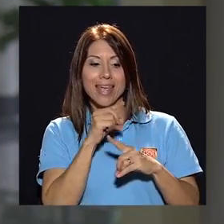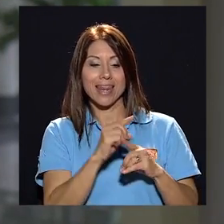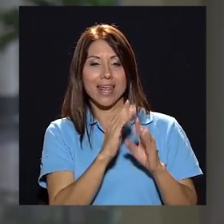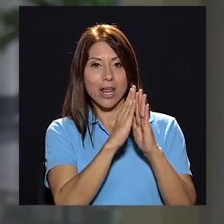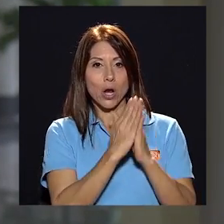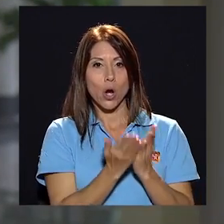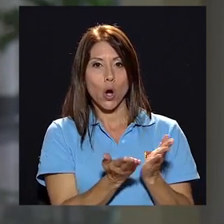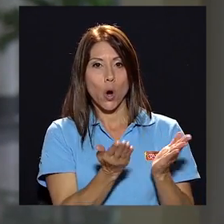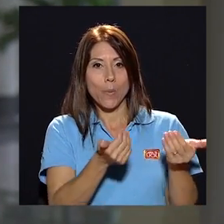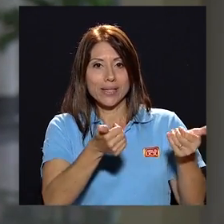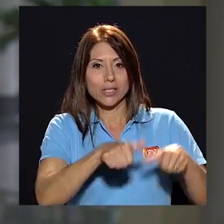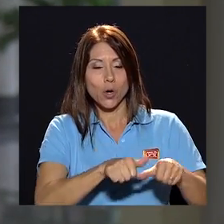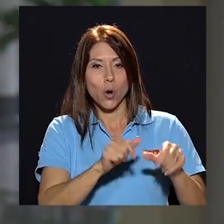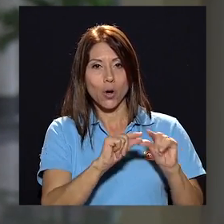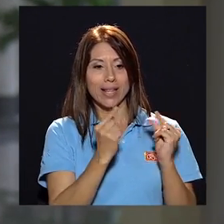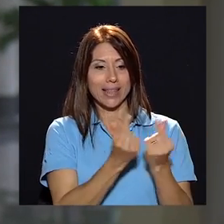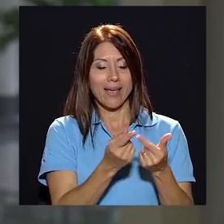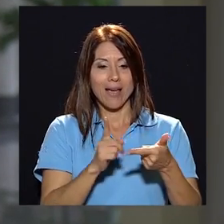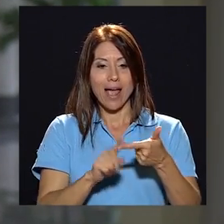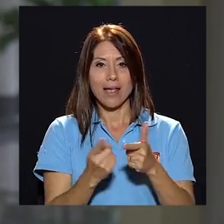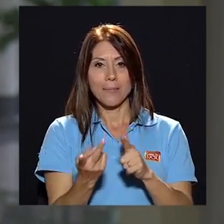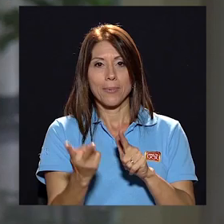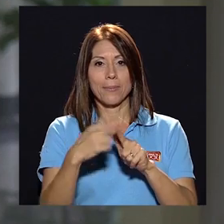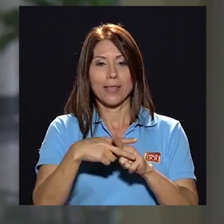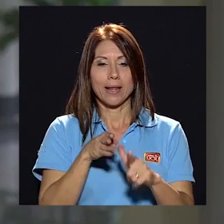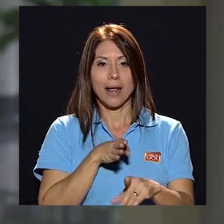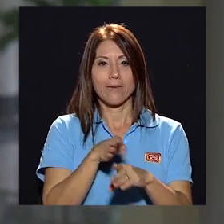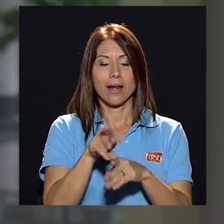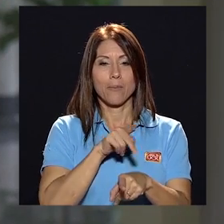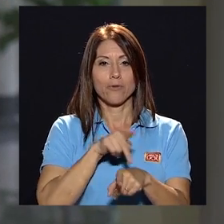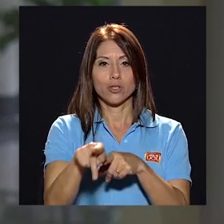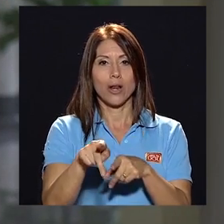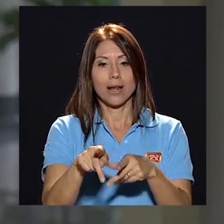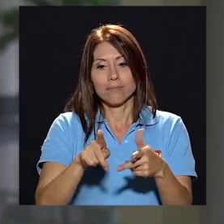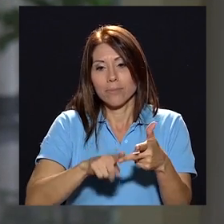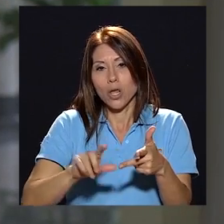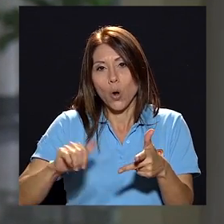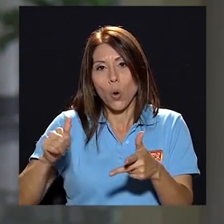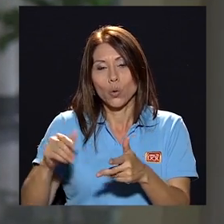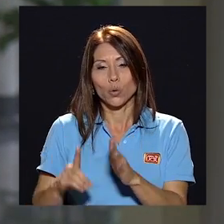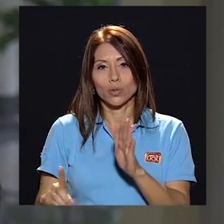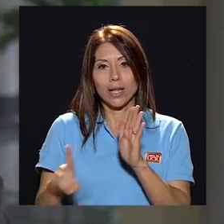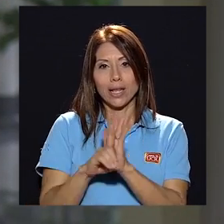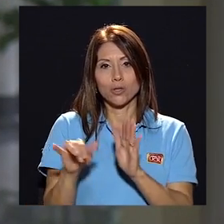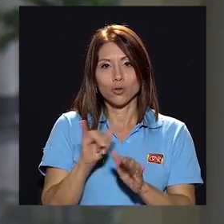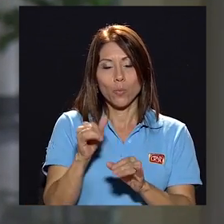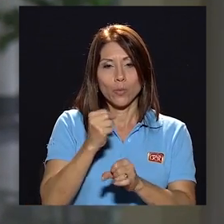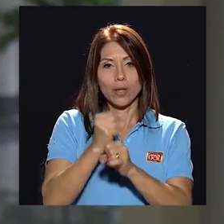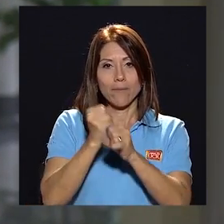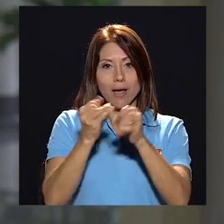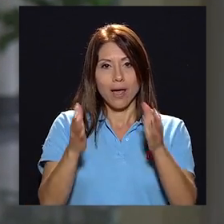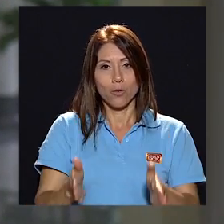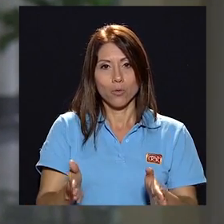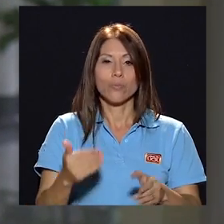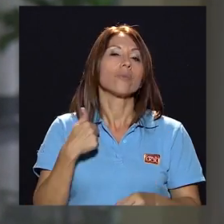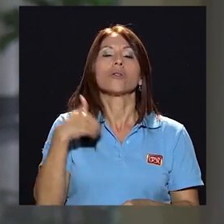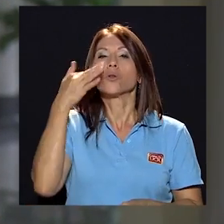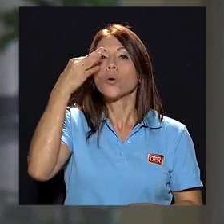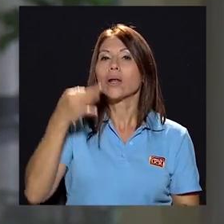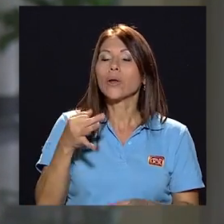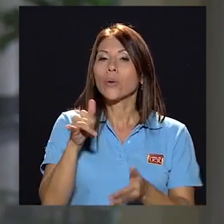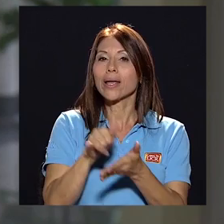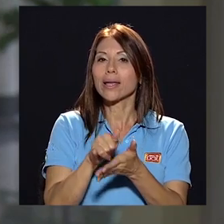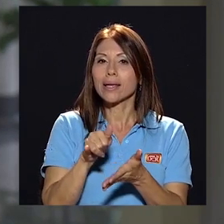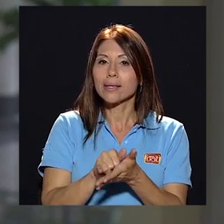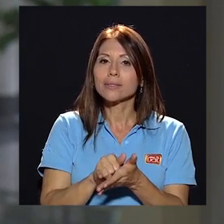lograr implementar carrera profesional y algunos otros de los derechos que tenemos como trabajador yo creo